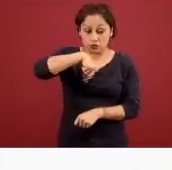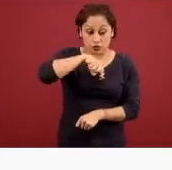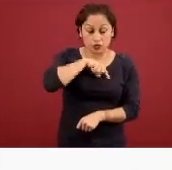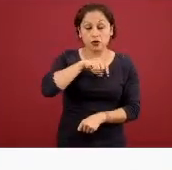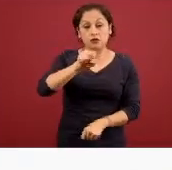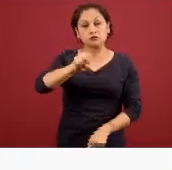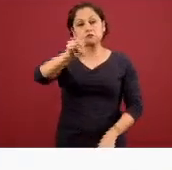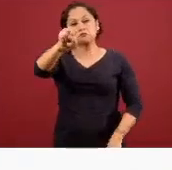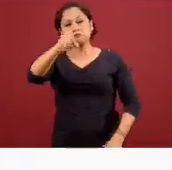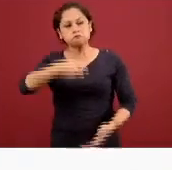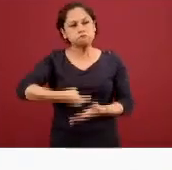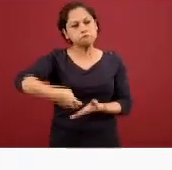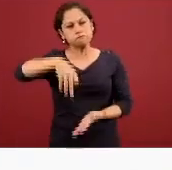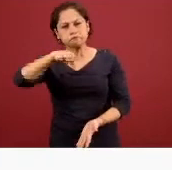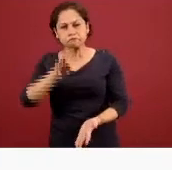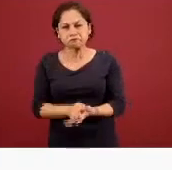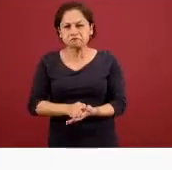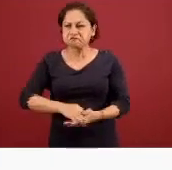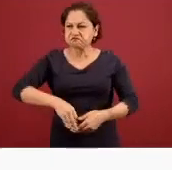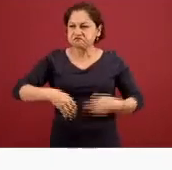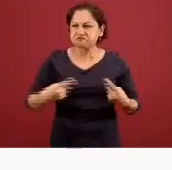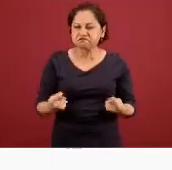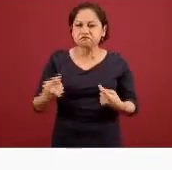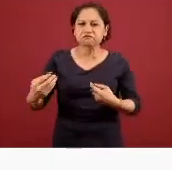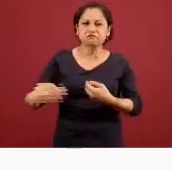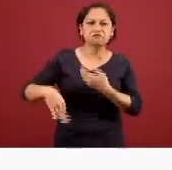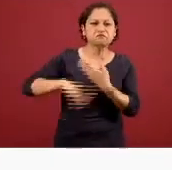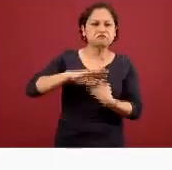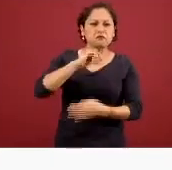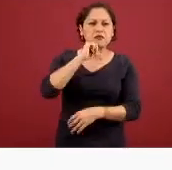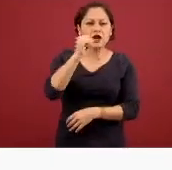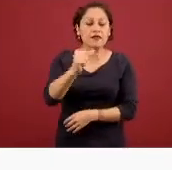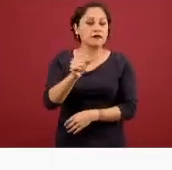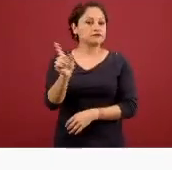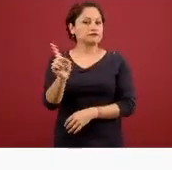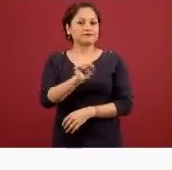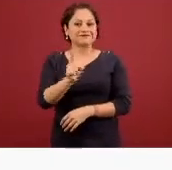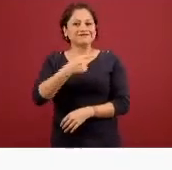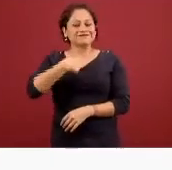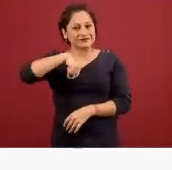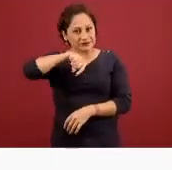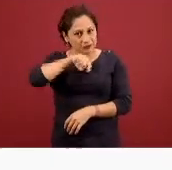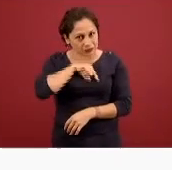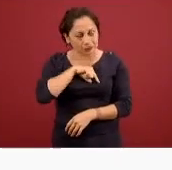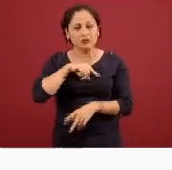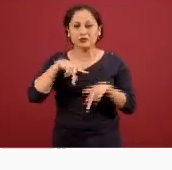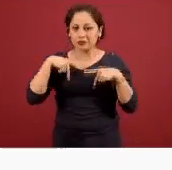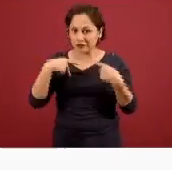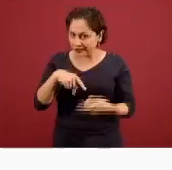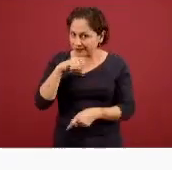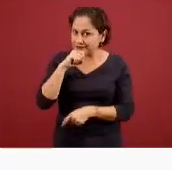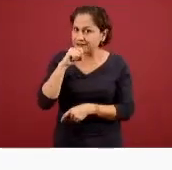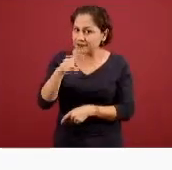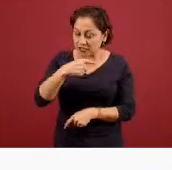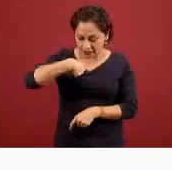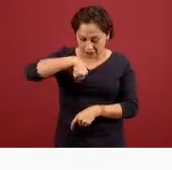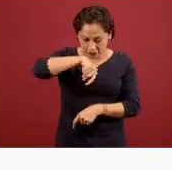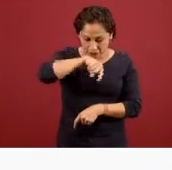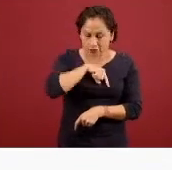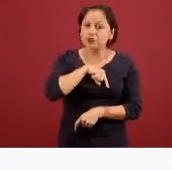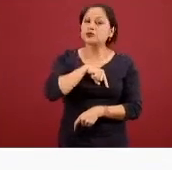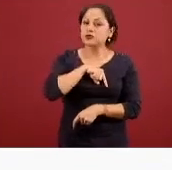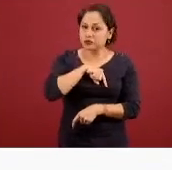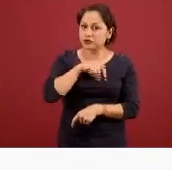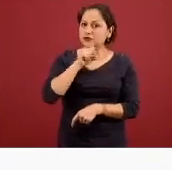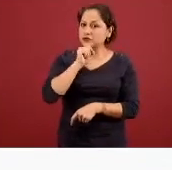de solidaridad necesaria ¿quiénes somos nosotros? ¿quiénes somos estos servidores de salud? cuando menos los que estamos aquí